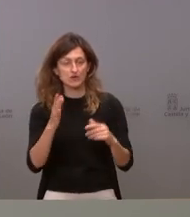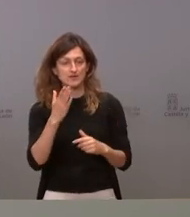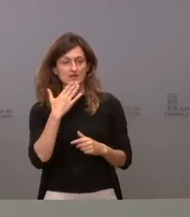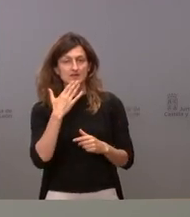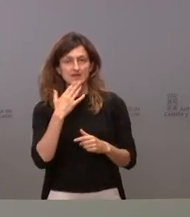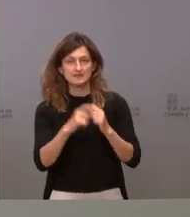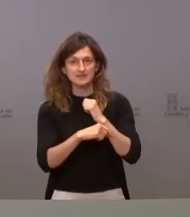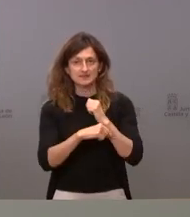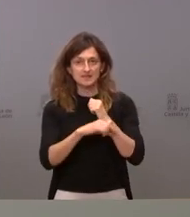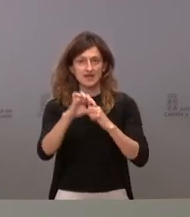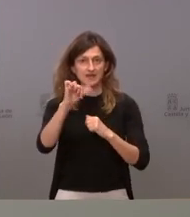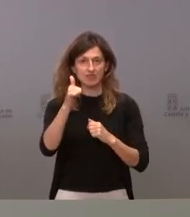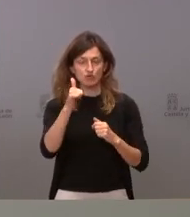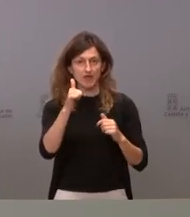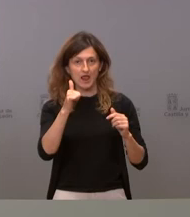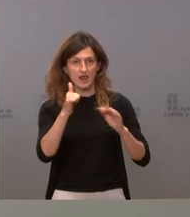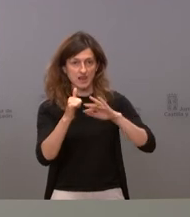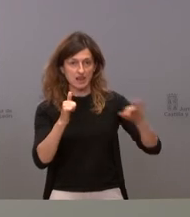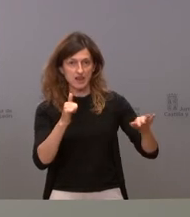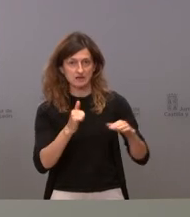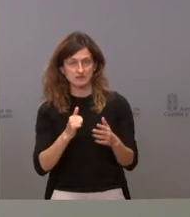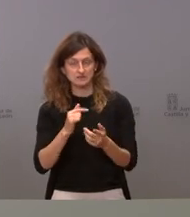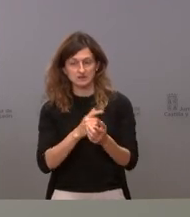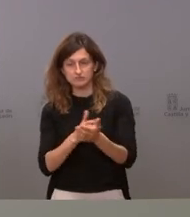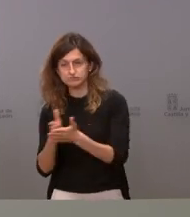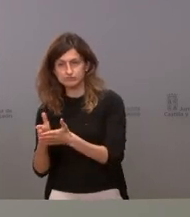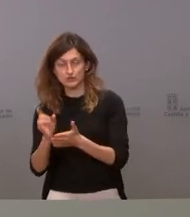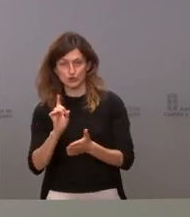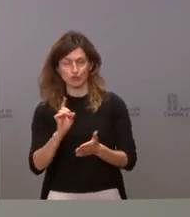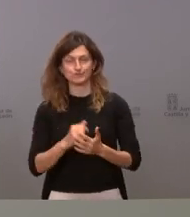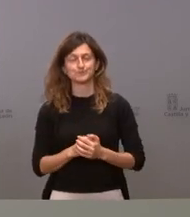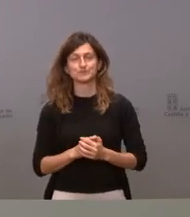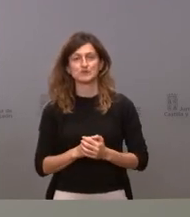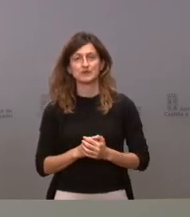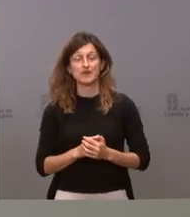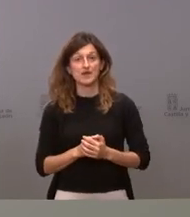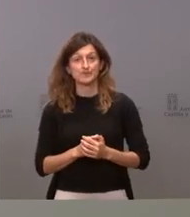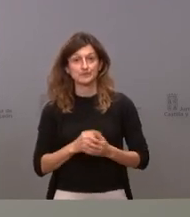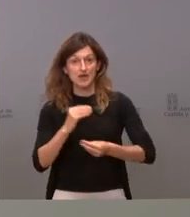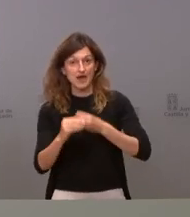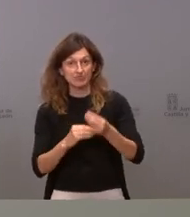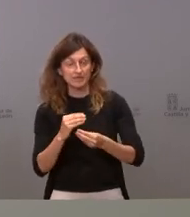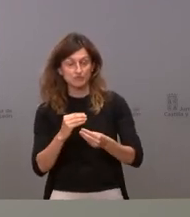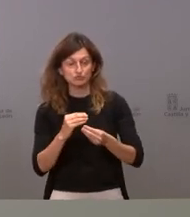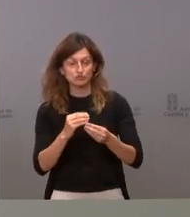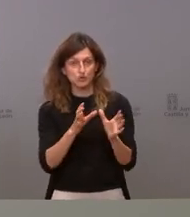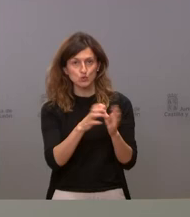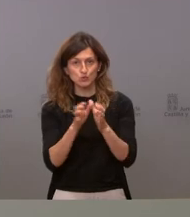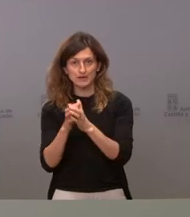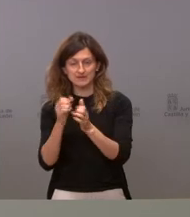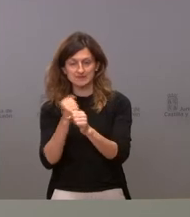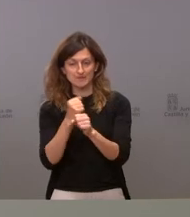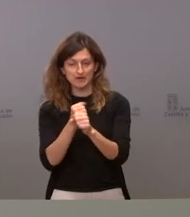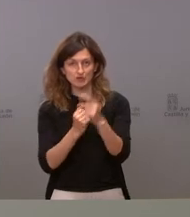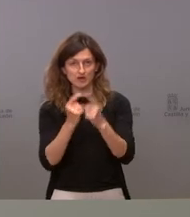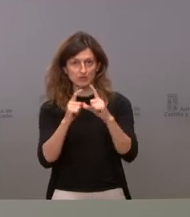estrategia nacional para la vacunación que de lo que se trata es de alguna manera agrupar trabajadores de algunas